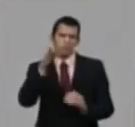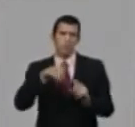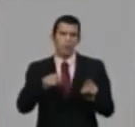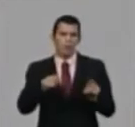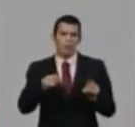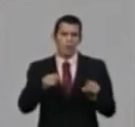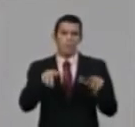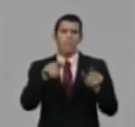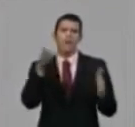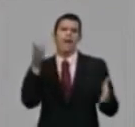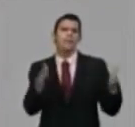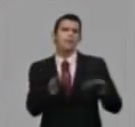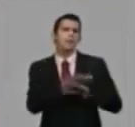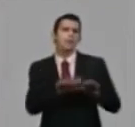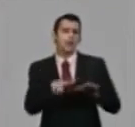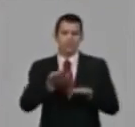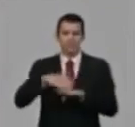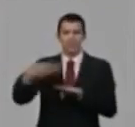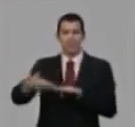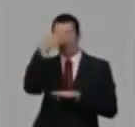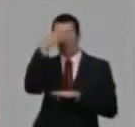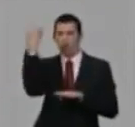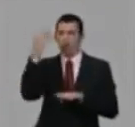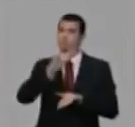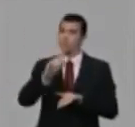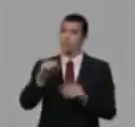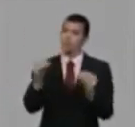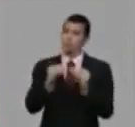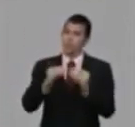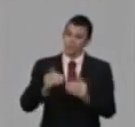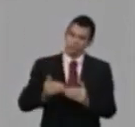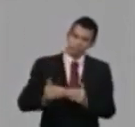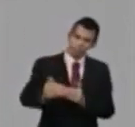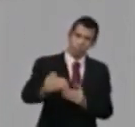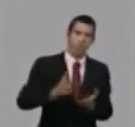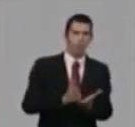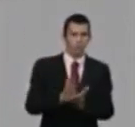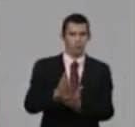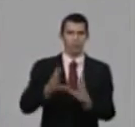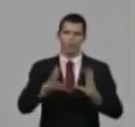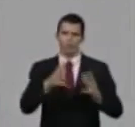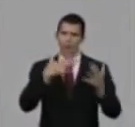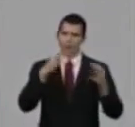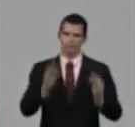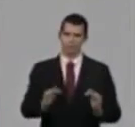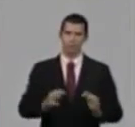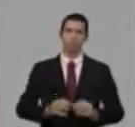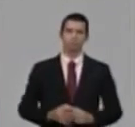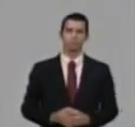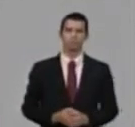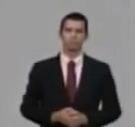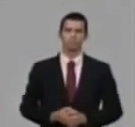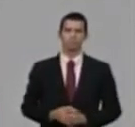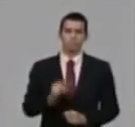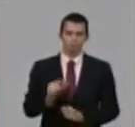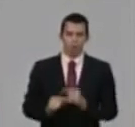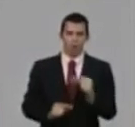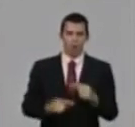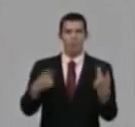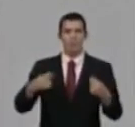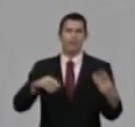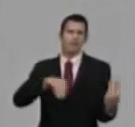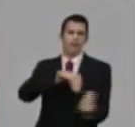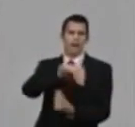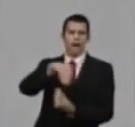de muchas cuestiones que no tenemos establecidas, tienen que ir verdaderamente cambiando, tienen que ir